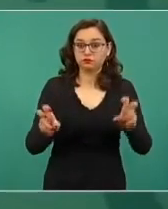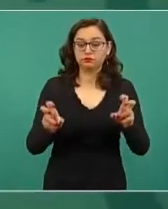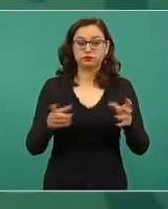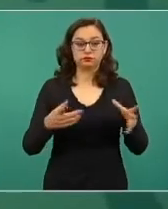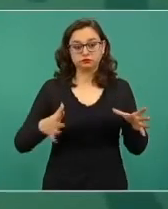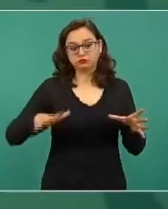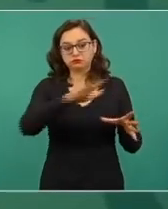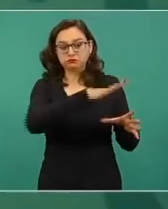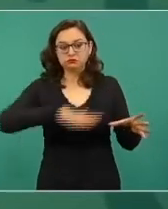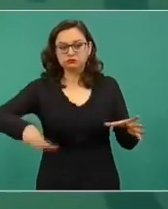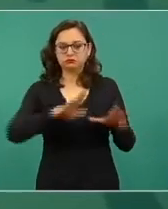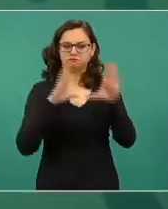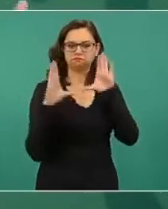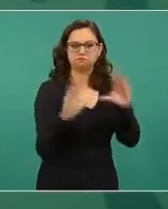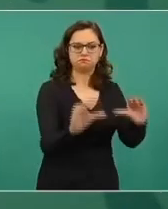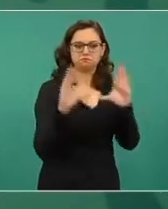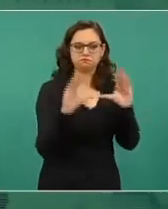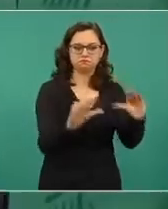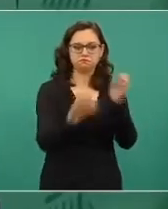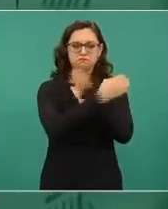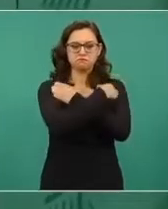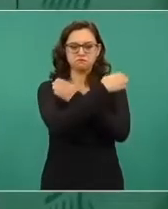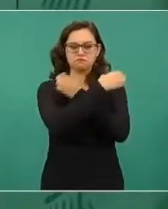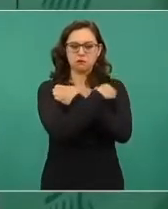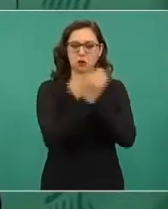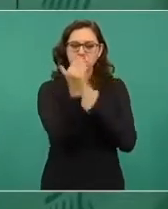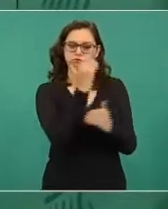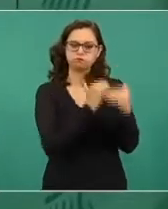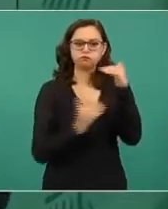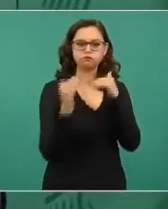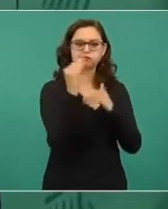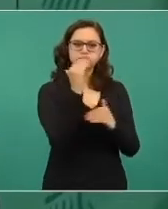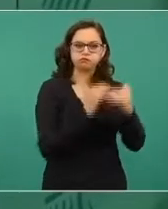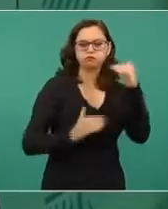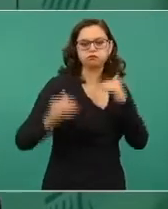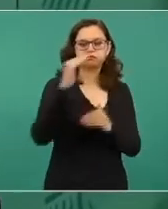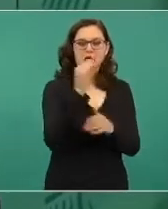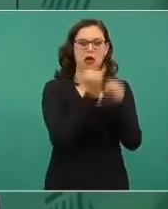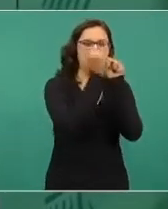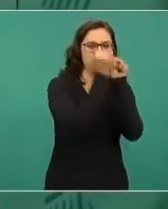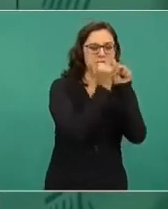la educación, la investigación,